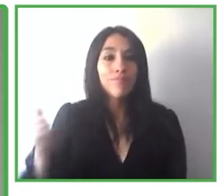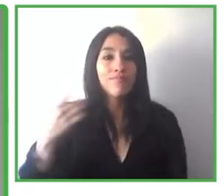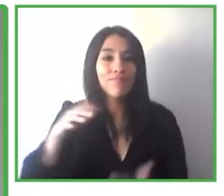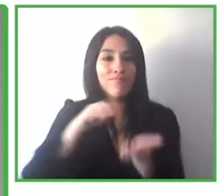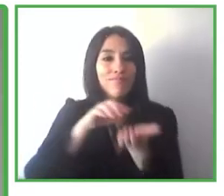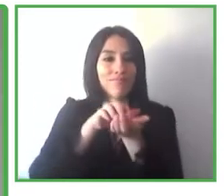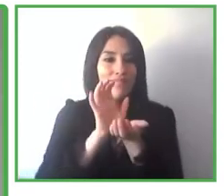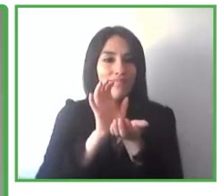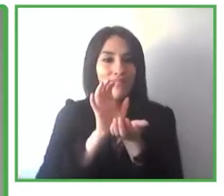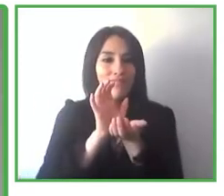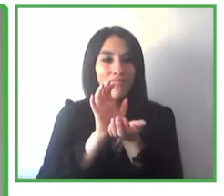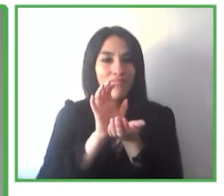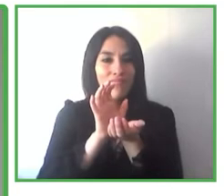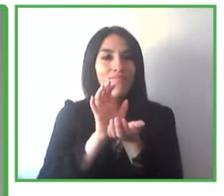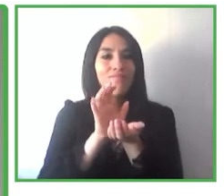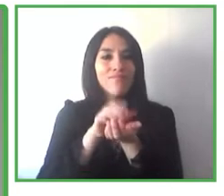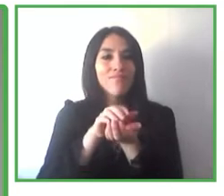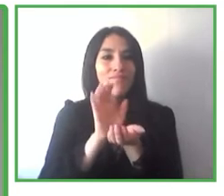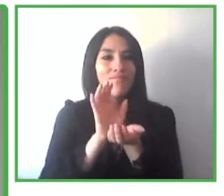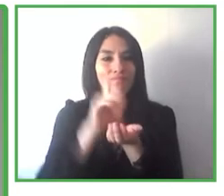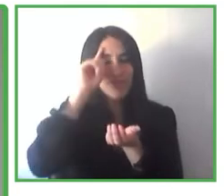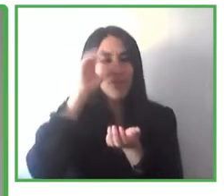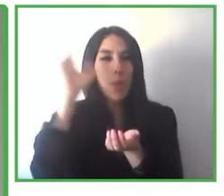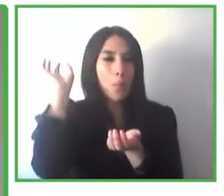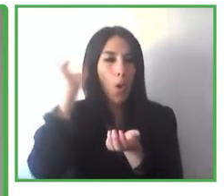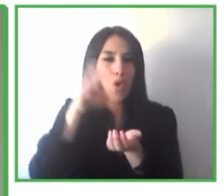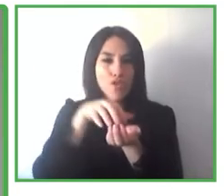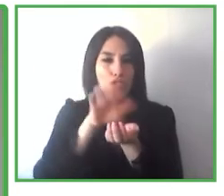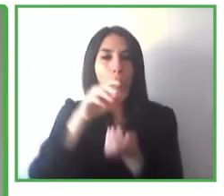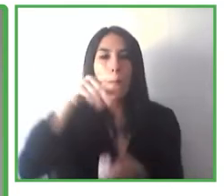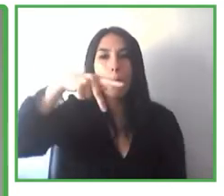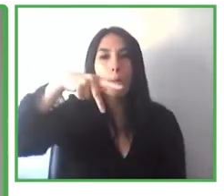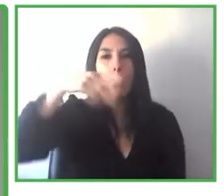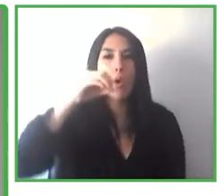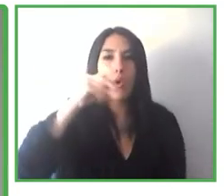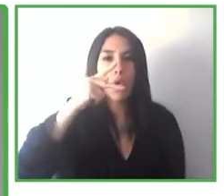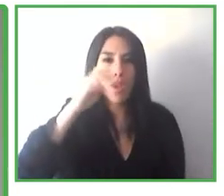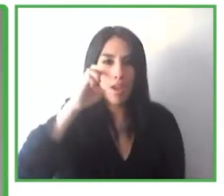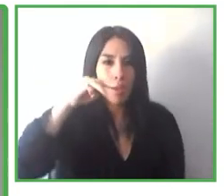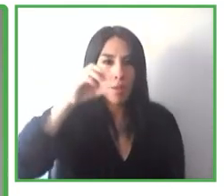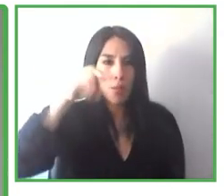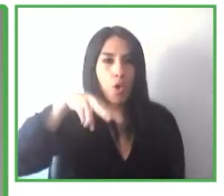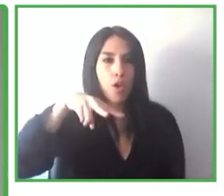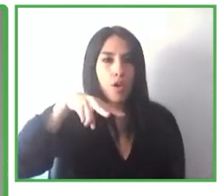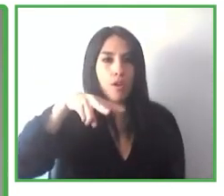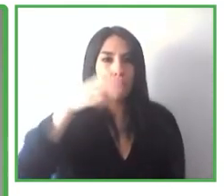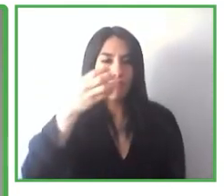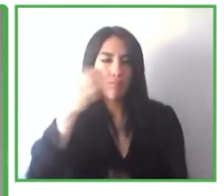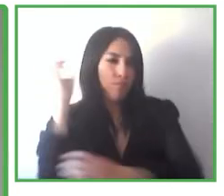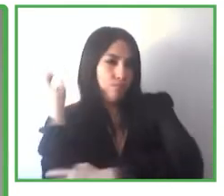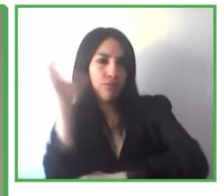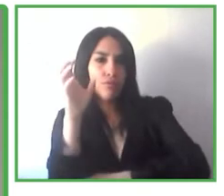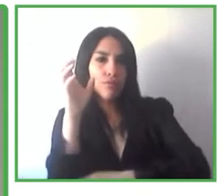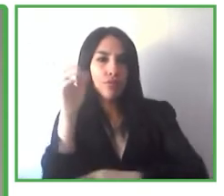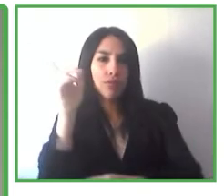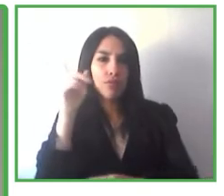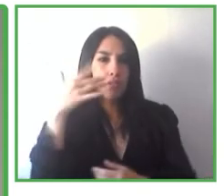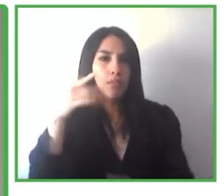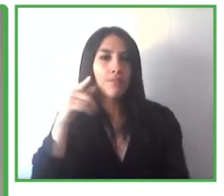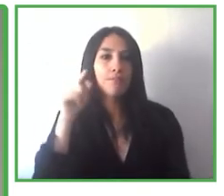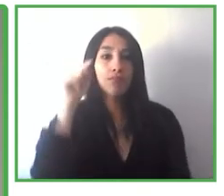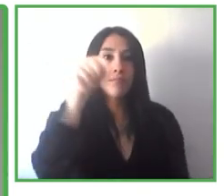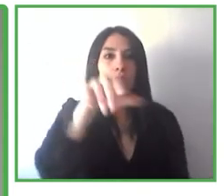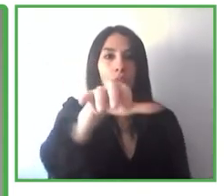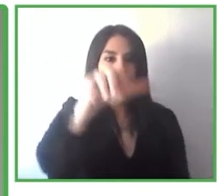mejoras en accesibilidad para que personas con discapacidad pudieran ir utilizando un juego tan popular que millones, cientos de millones de personas